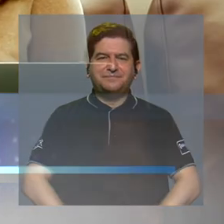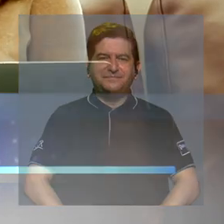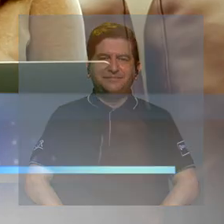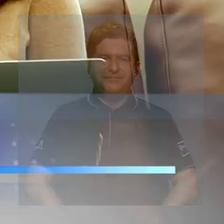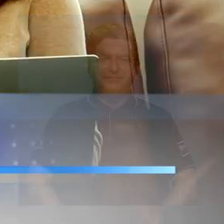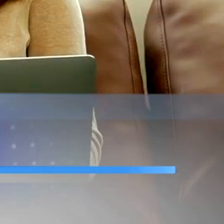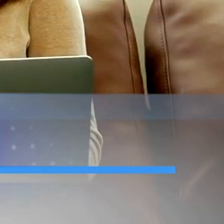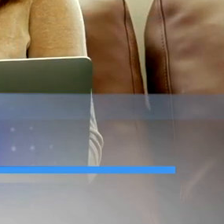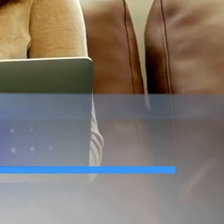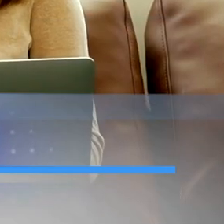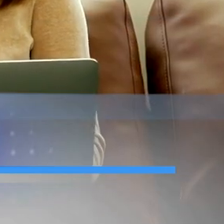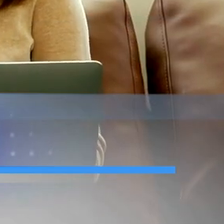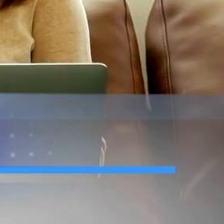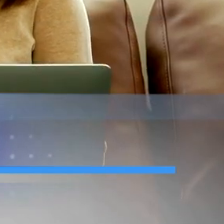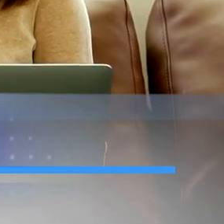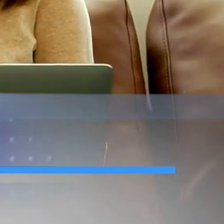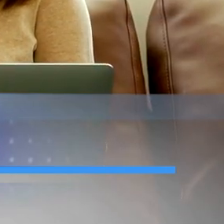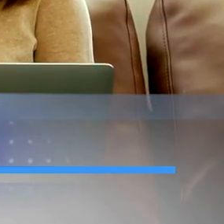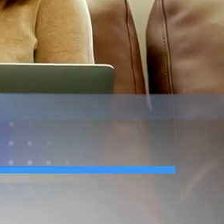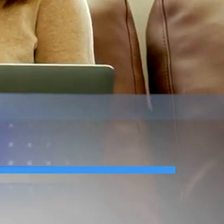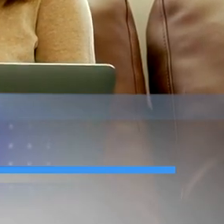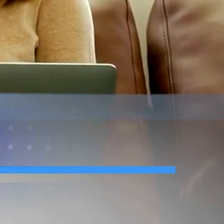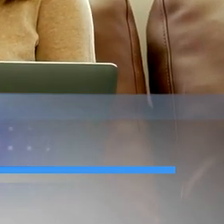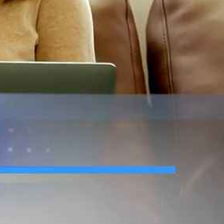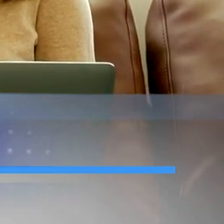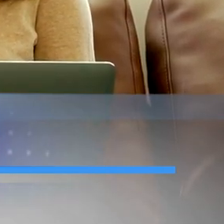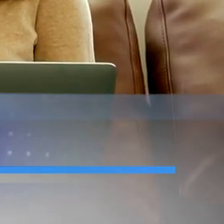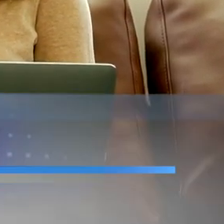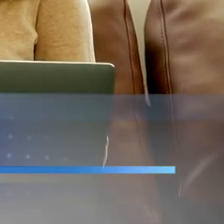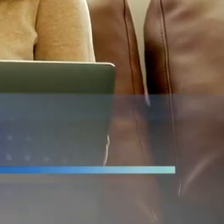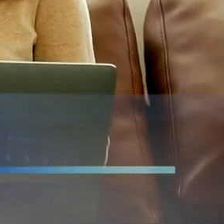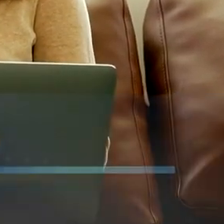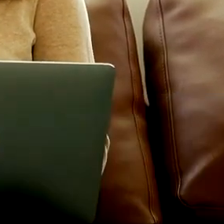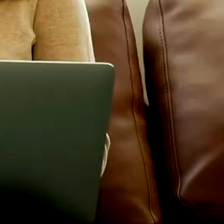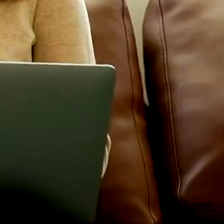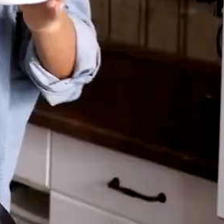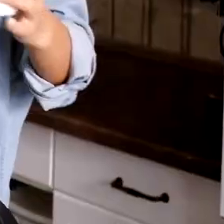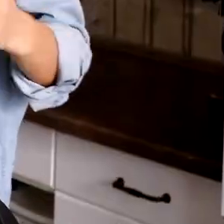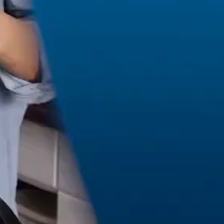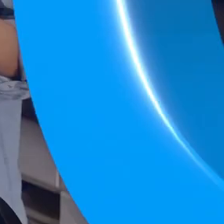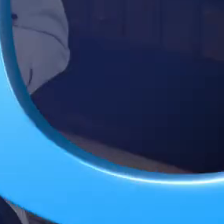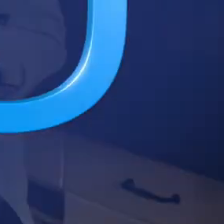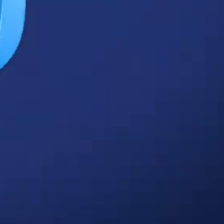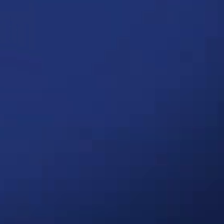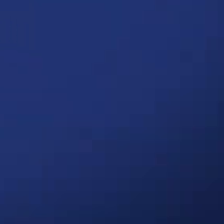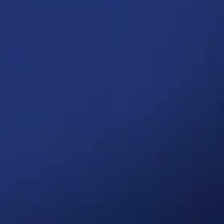.procic.ucr.ac.cr.